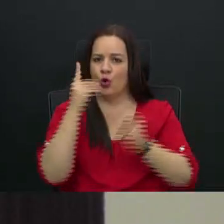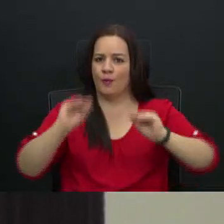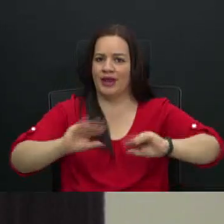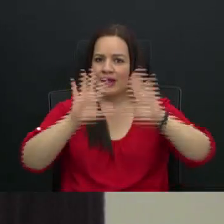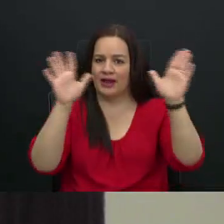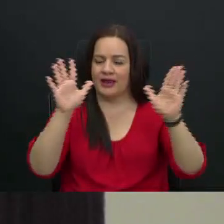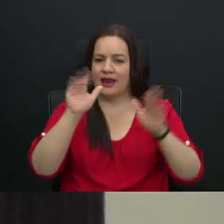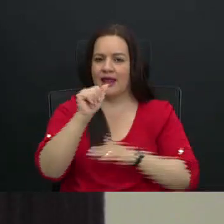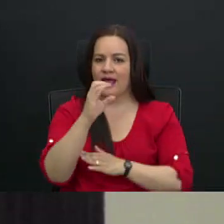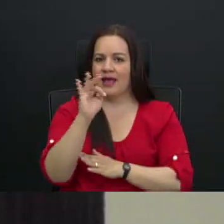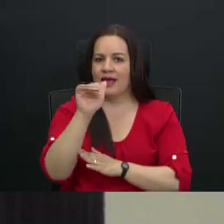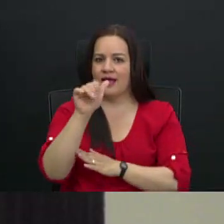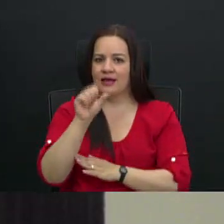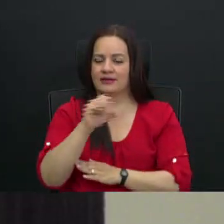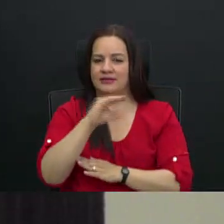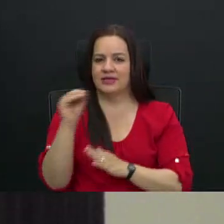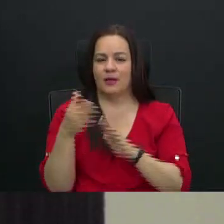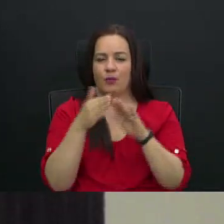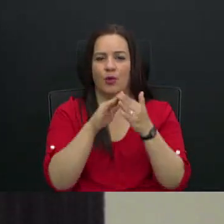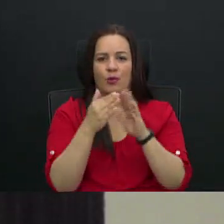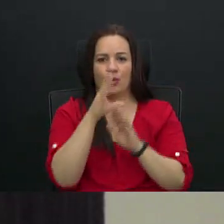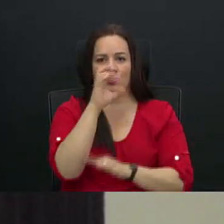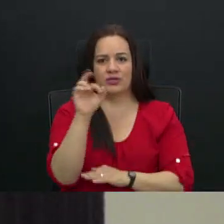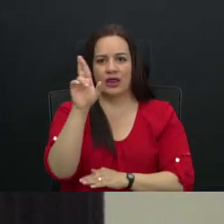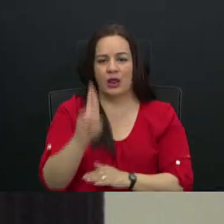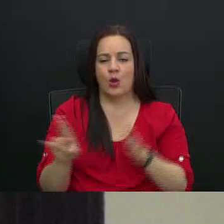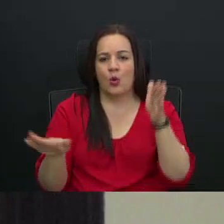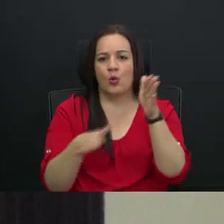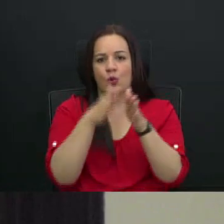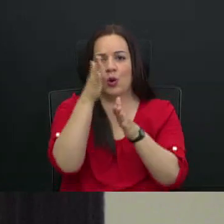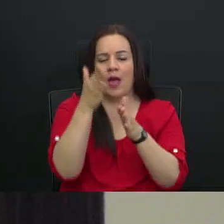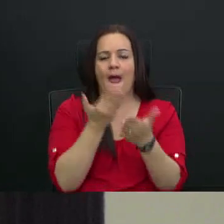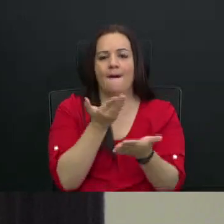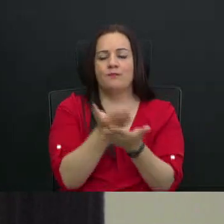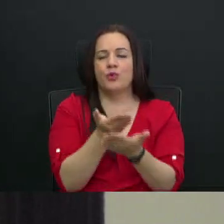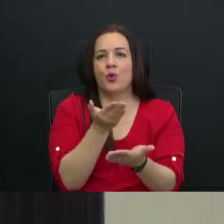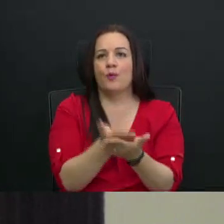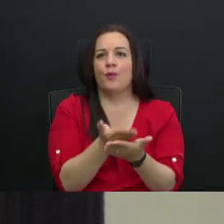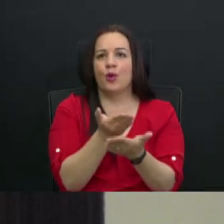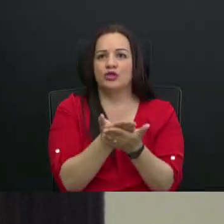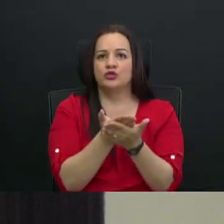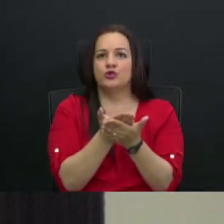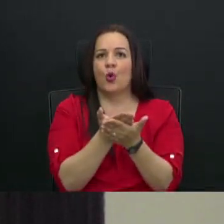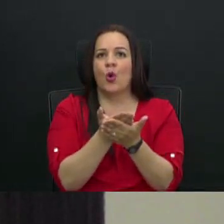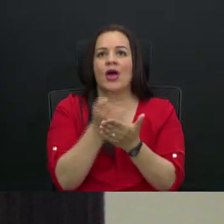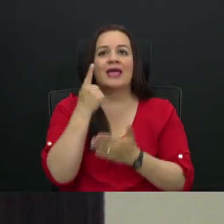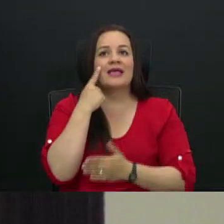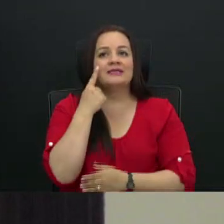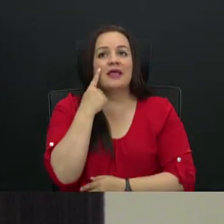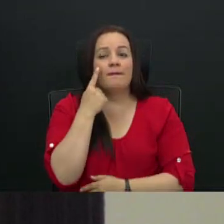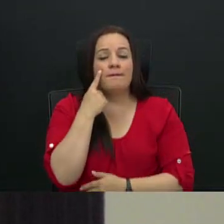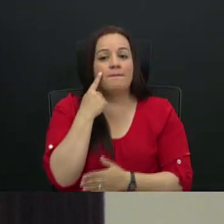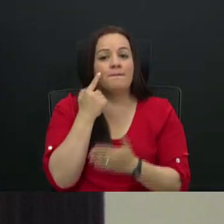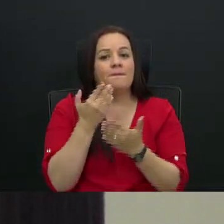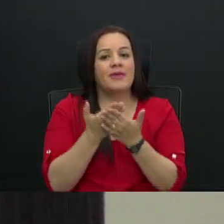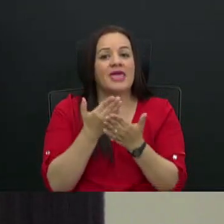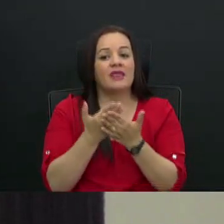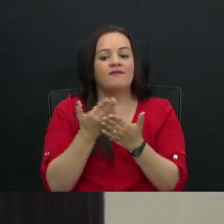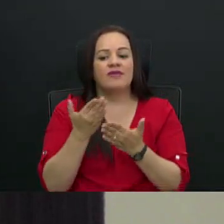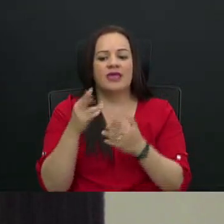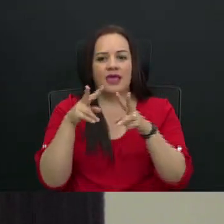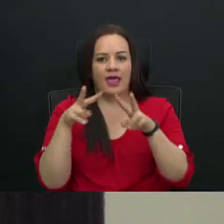Que la Contraloría ha propuesto que se verifique el